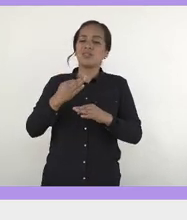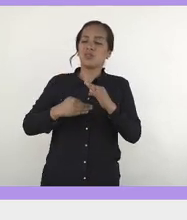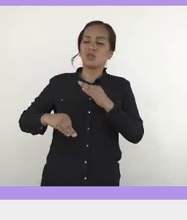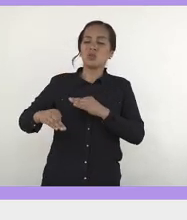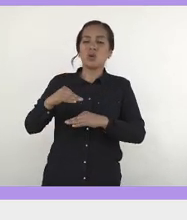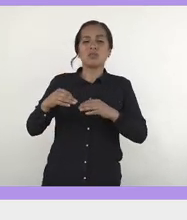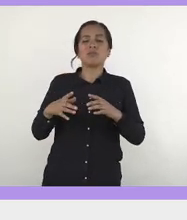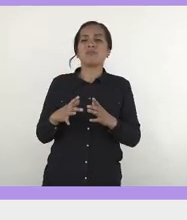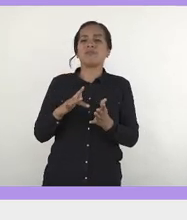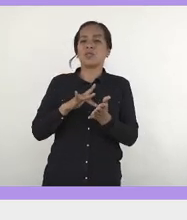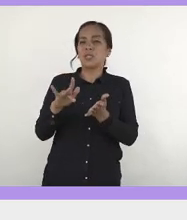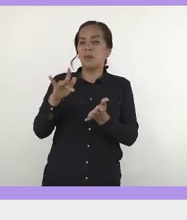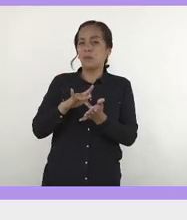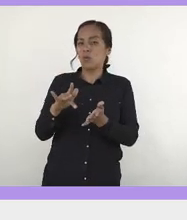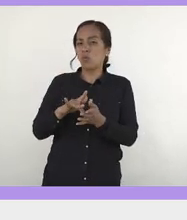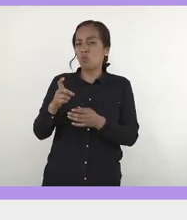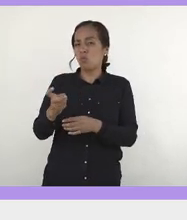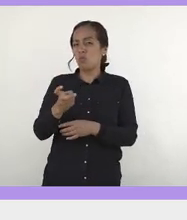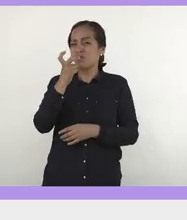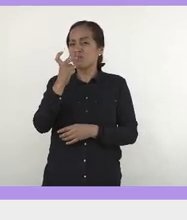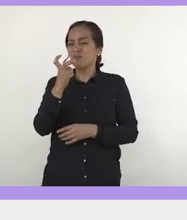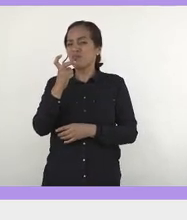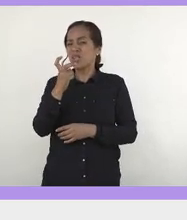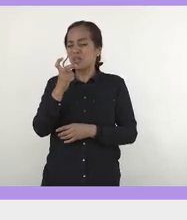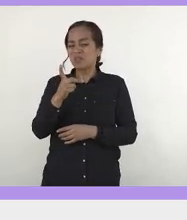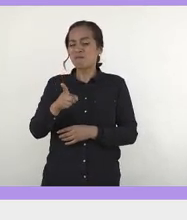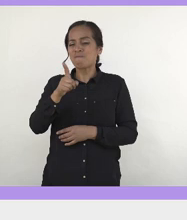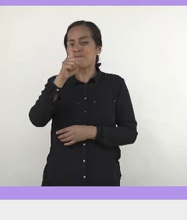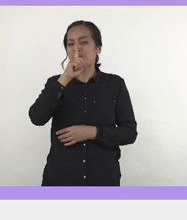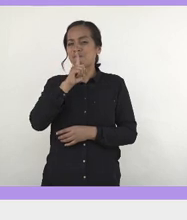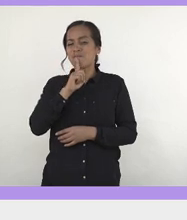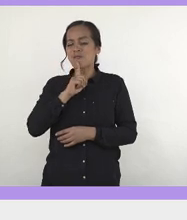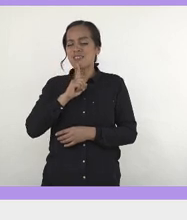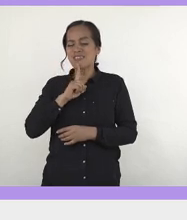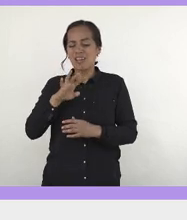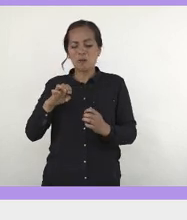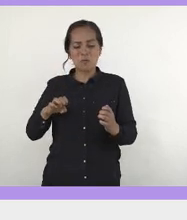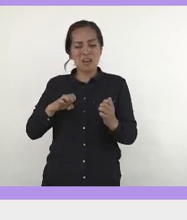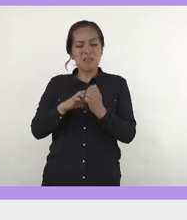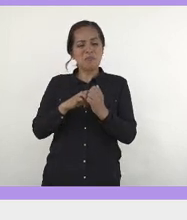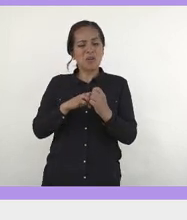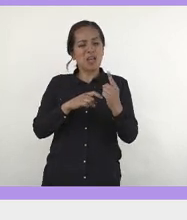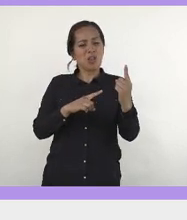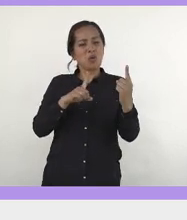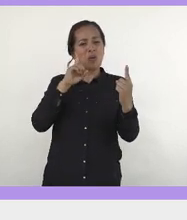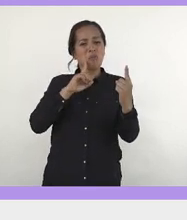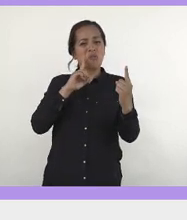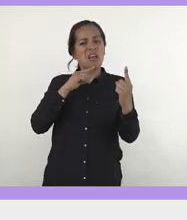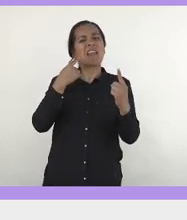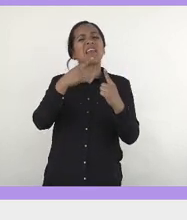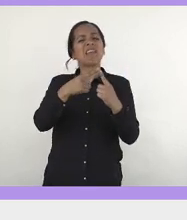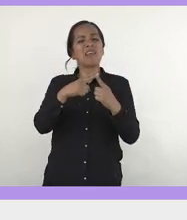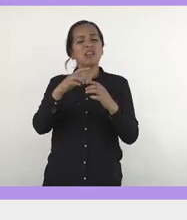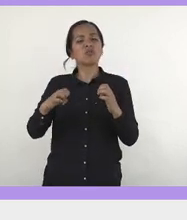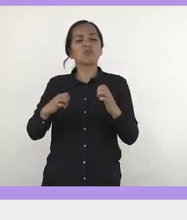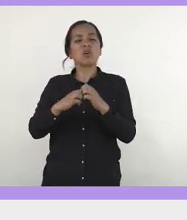Y por eso es mentira que el peor enemigo de una mujer es otra mujer. Hemos logrado una cantidad de cosas increíbles.